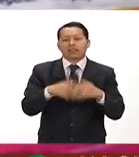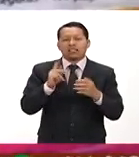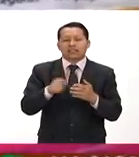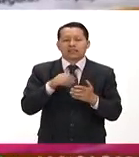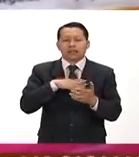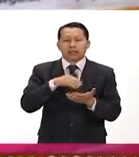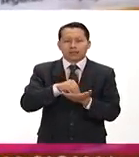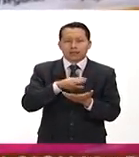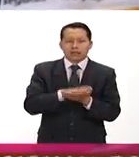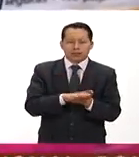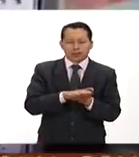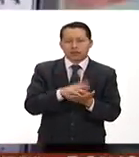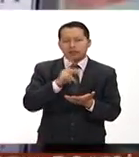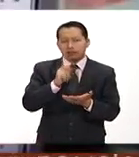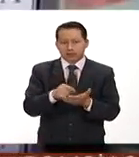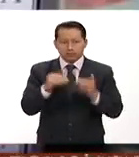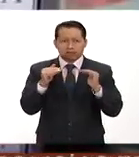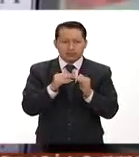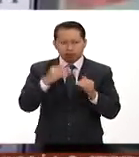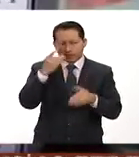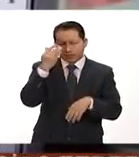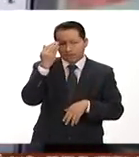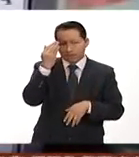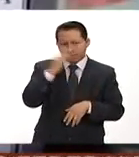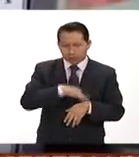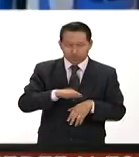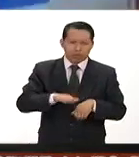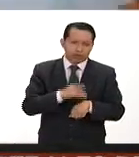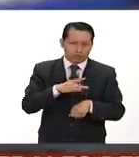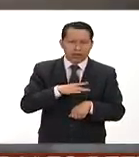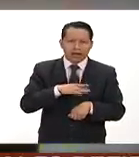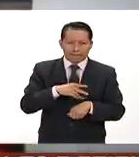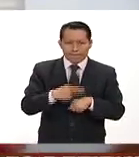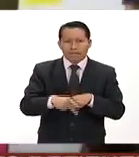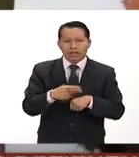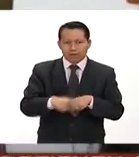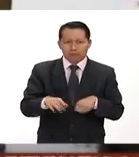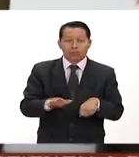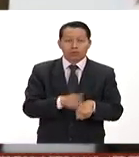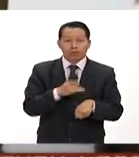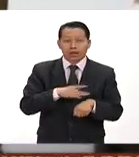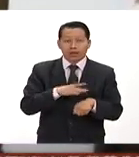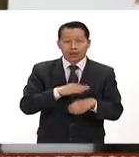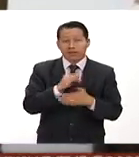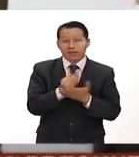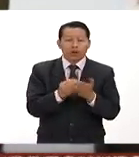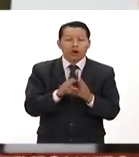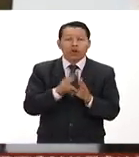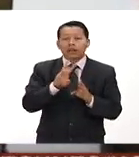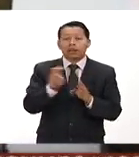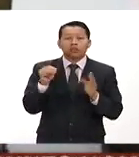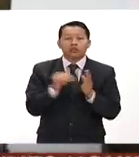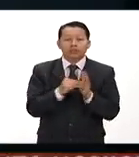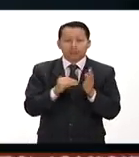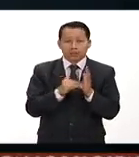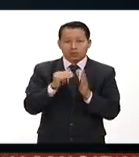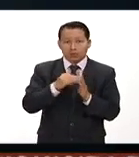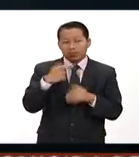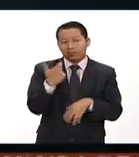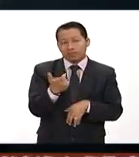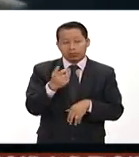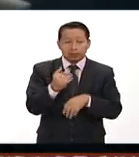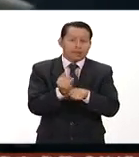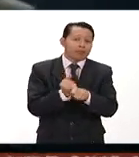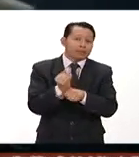en domicilios falsos por lo que representan un riesgo para el fisco ya que estas facturan casi 300 mil millones de pesos Luego de una